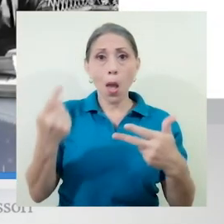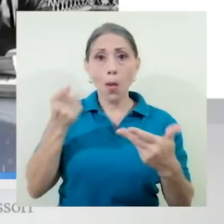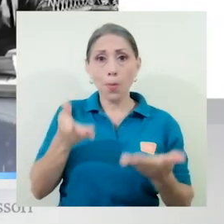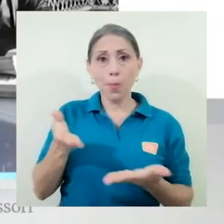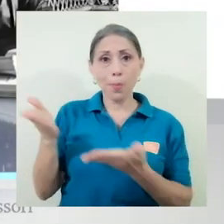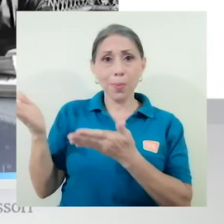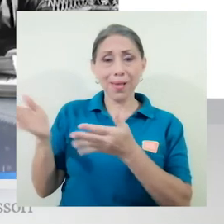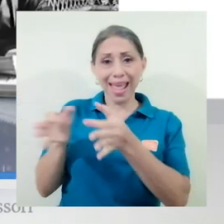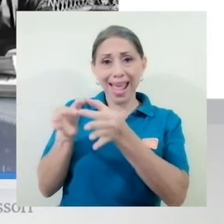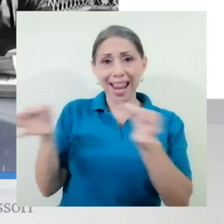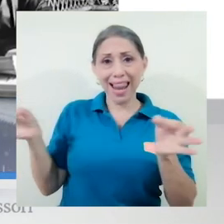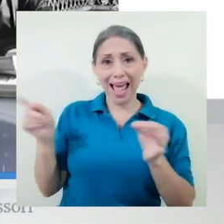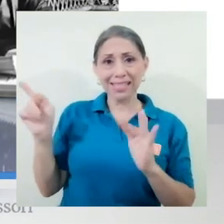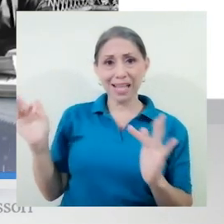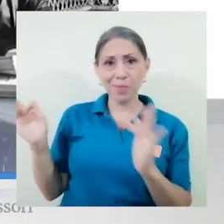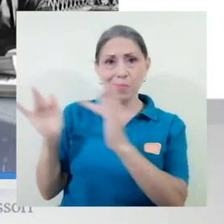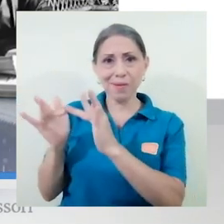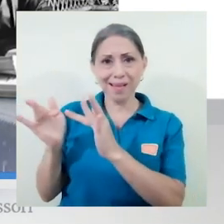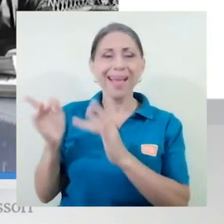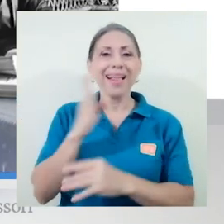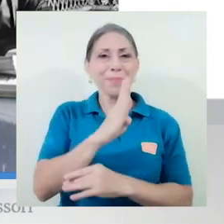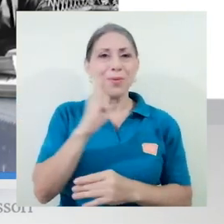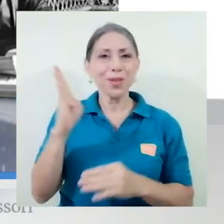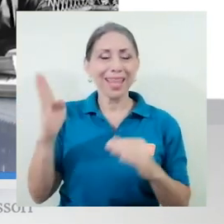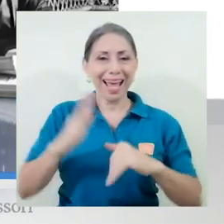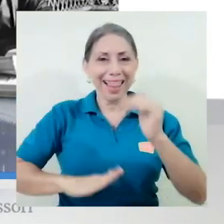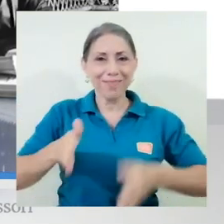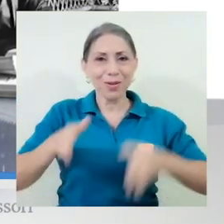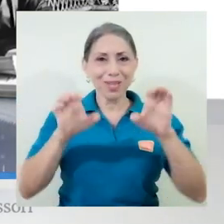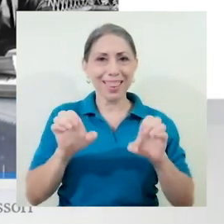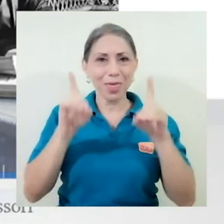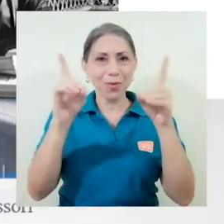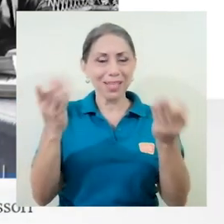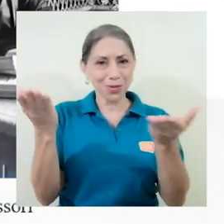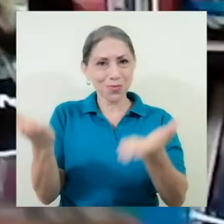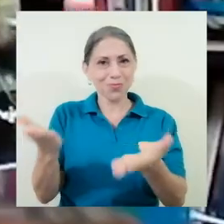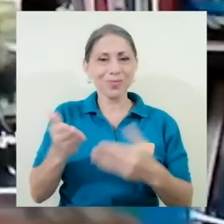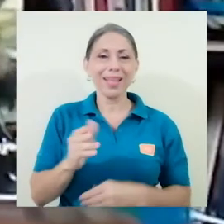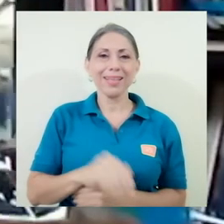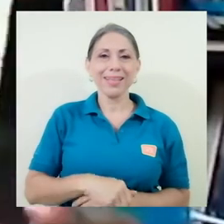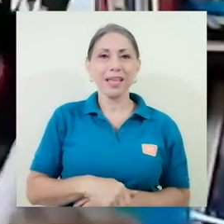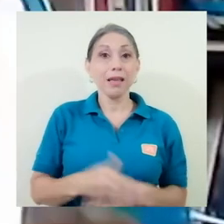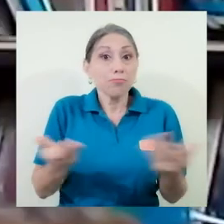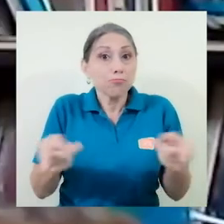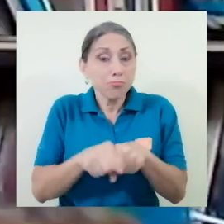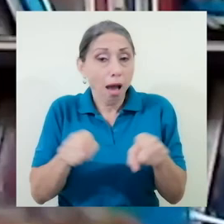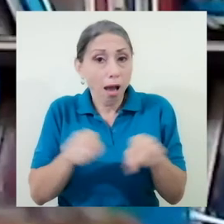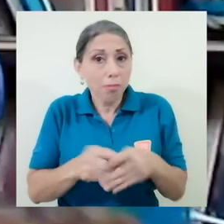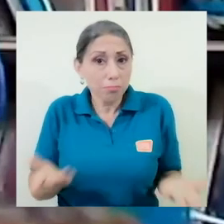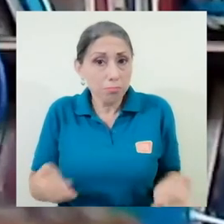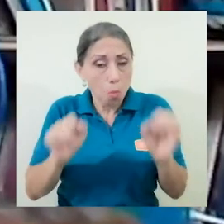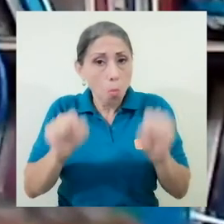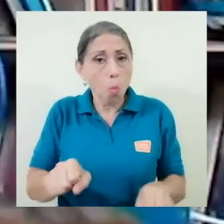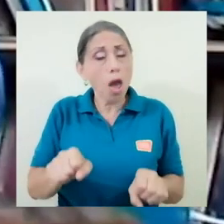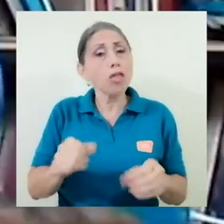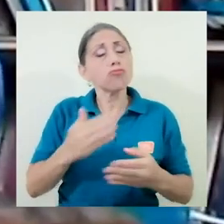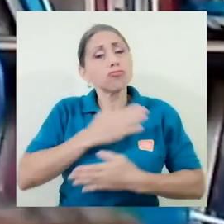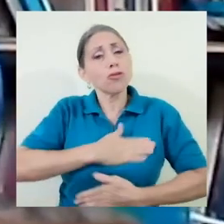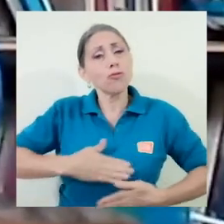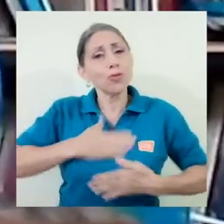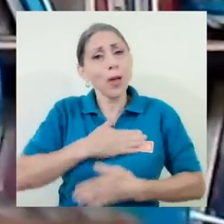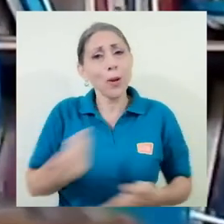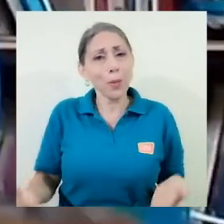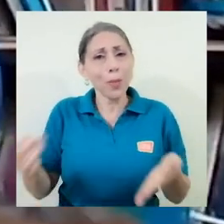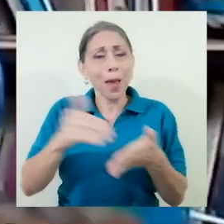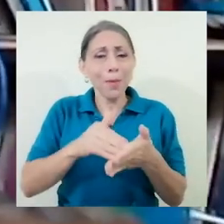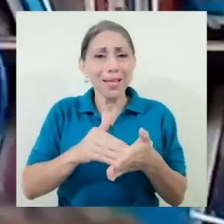enlace que ha dispuesto la Biblioteca de la Facultad de Educación de la UCR. Y, ¿por qué no?, también a disfrutar una vez